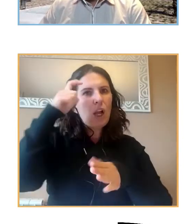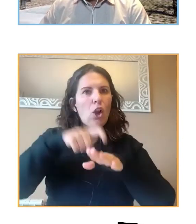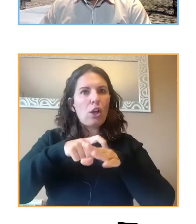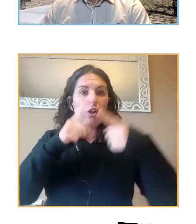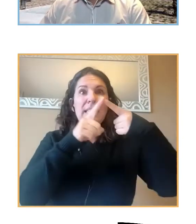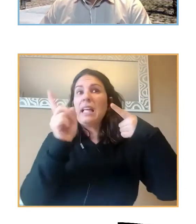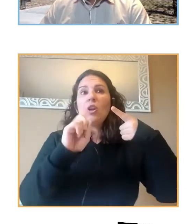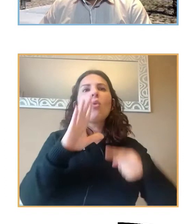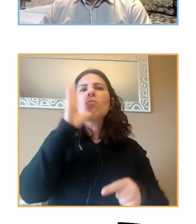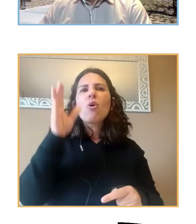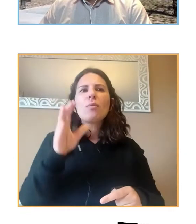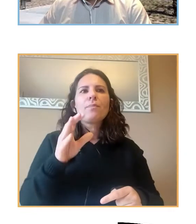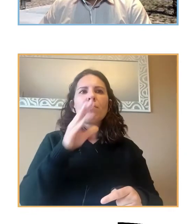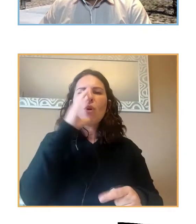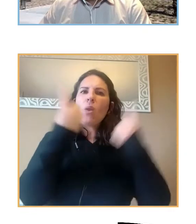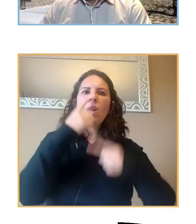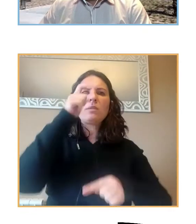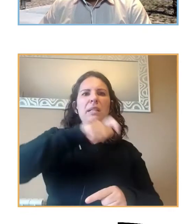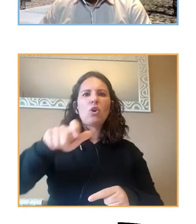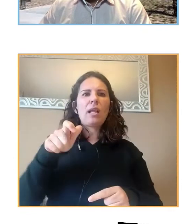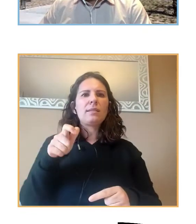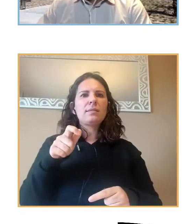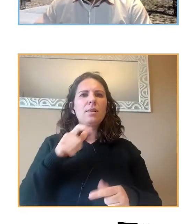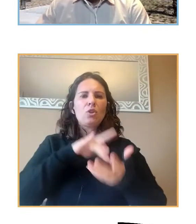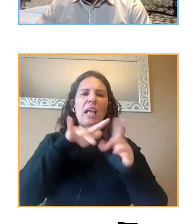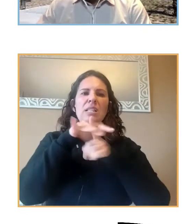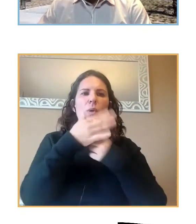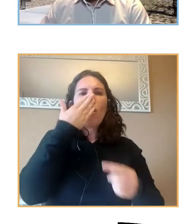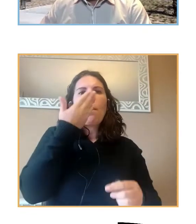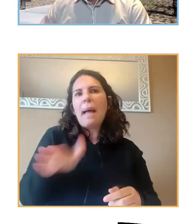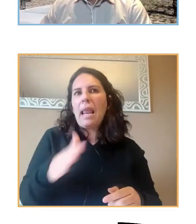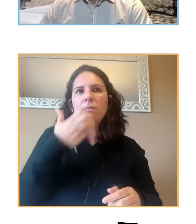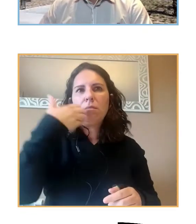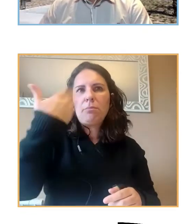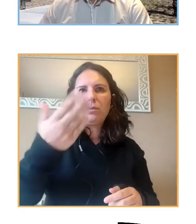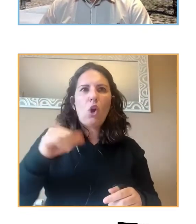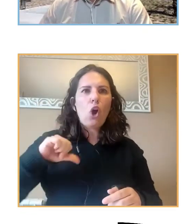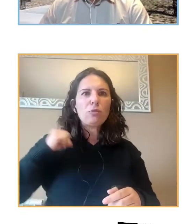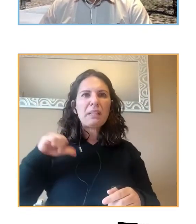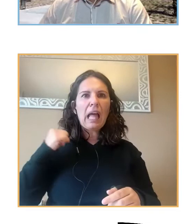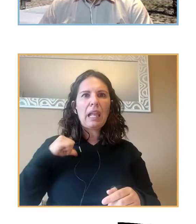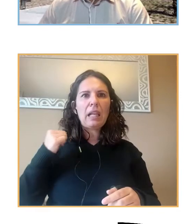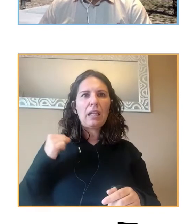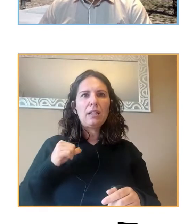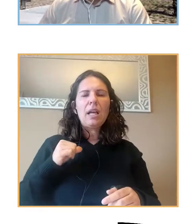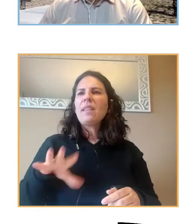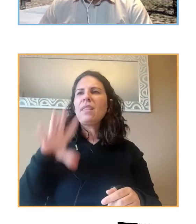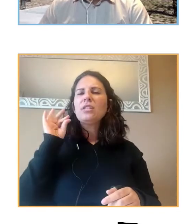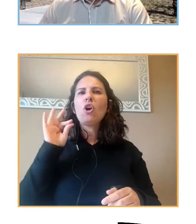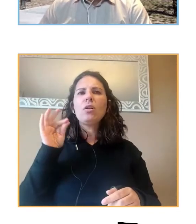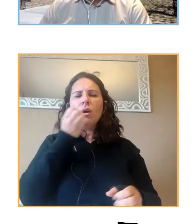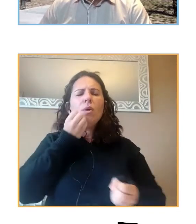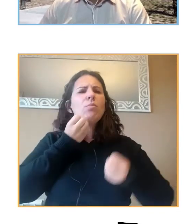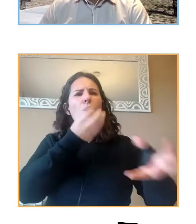lo que decía porque hay personas que pasan una situación mala por ejemplo en un hospital y deciden publicarlo todo en facebook y hacer un